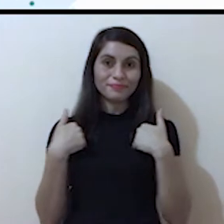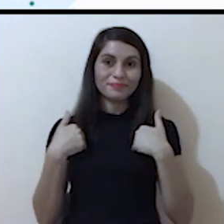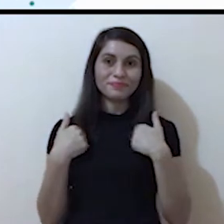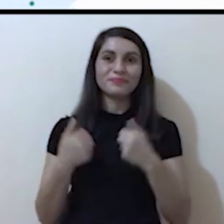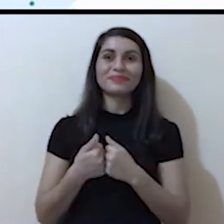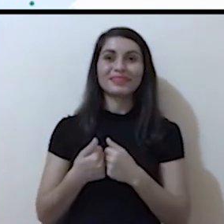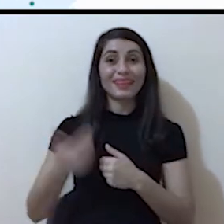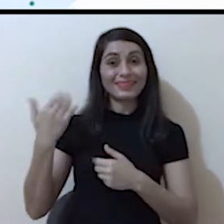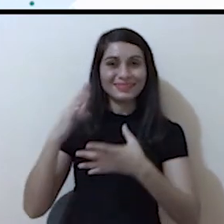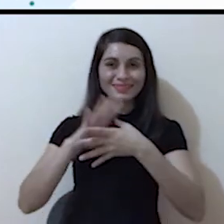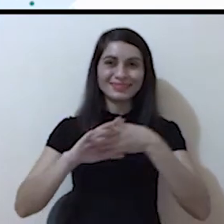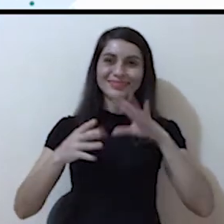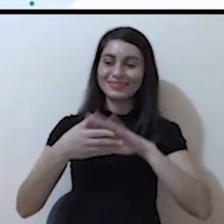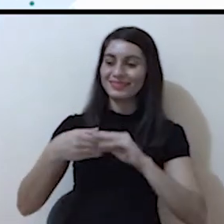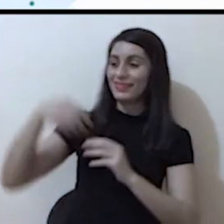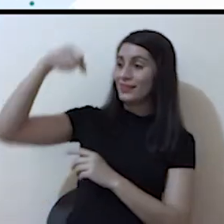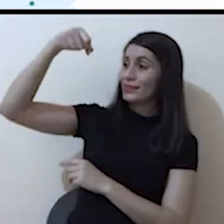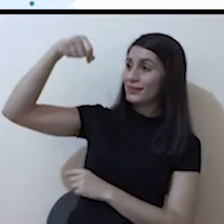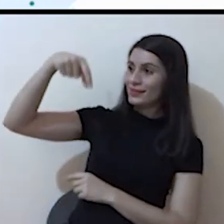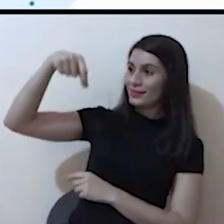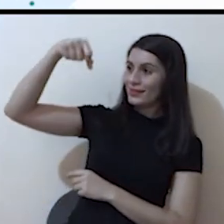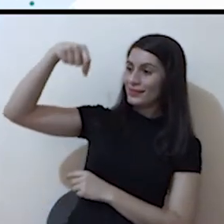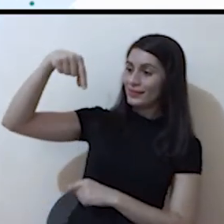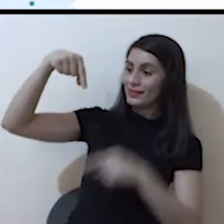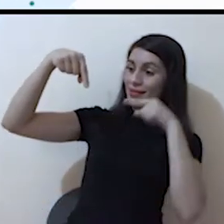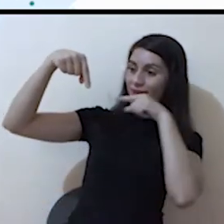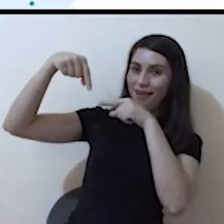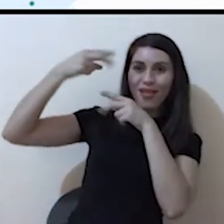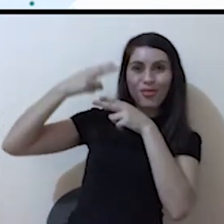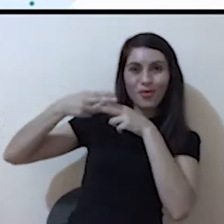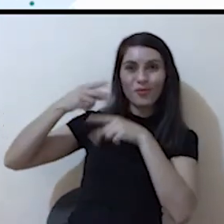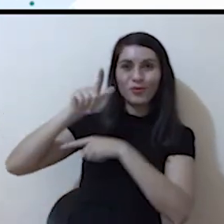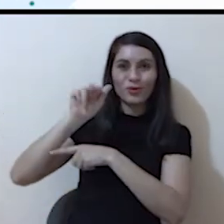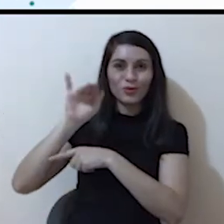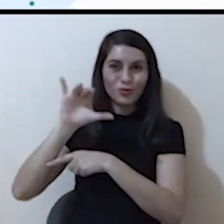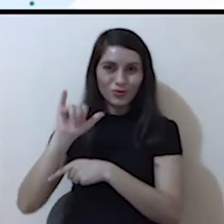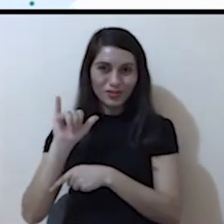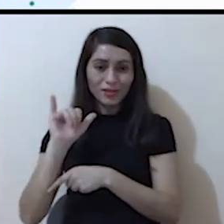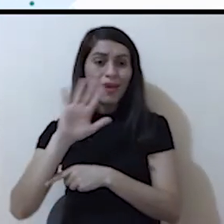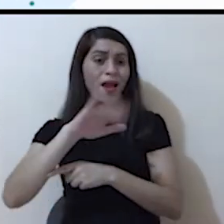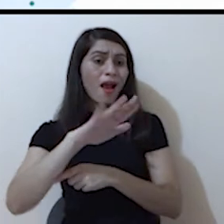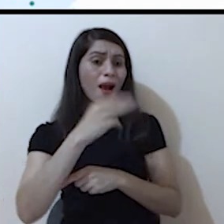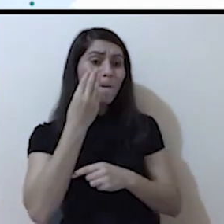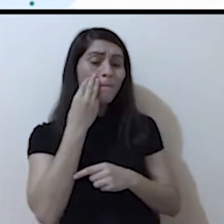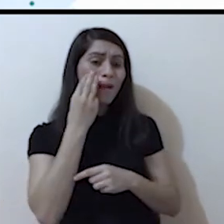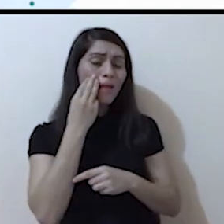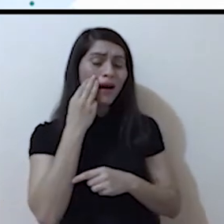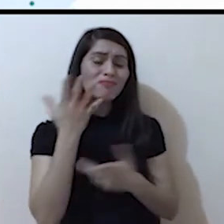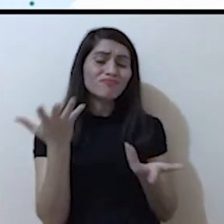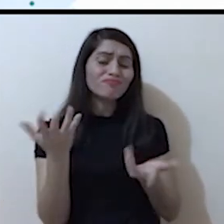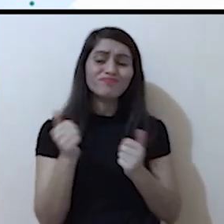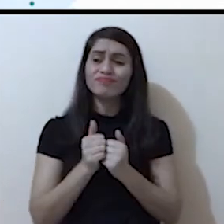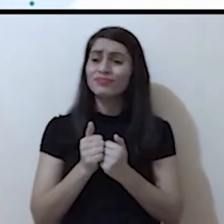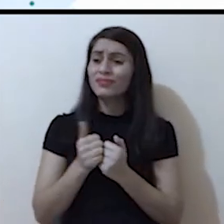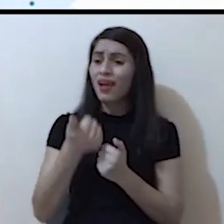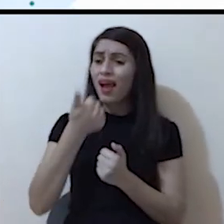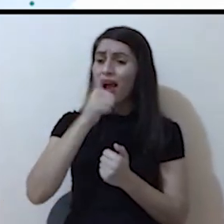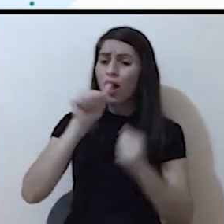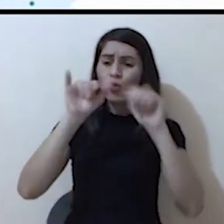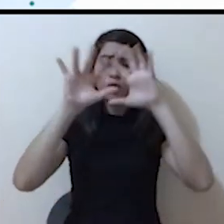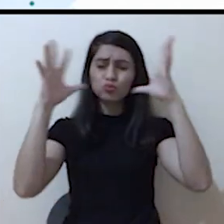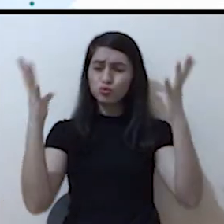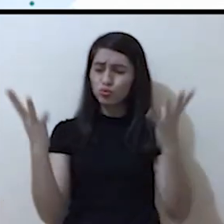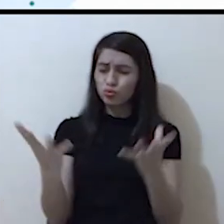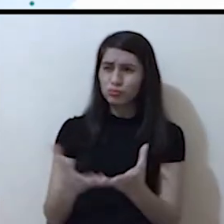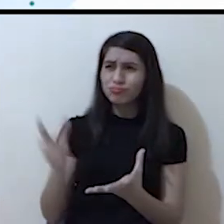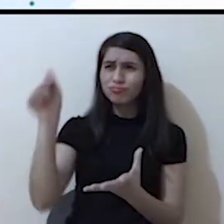Había una vez una gotita llamada Lucy quien preguntó a su mamá, ¿qué sucede con todo el agua